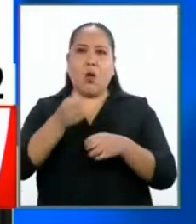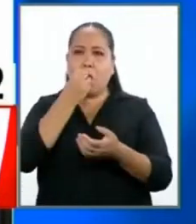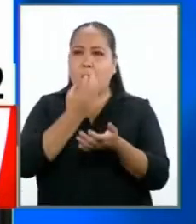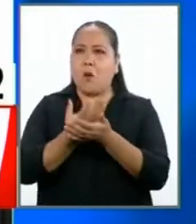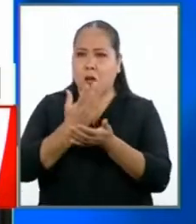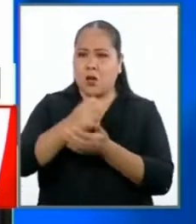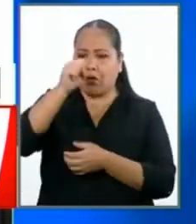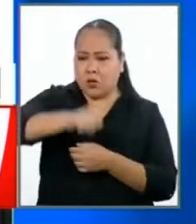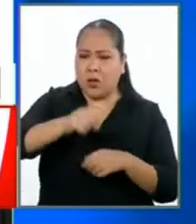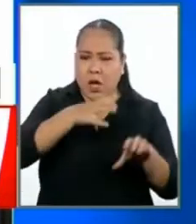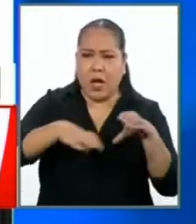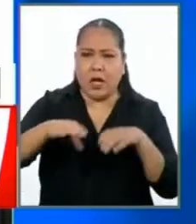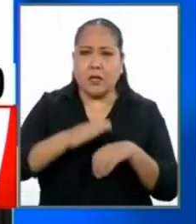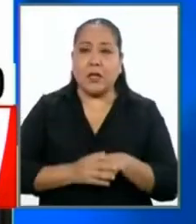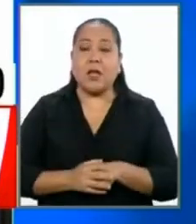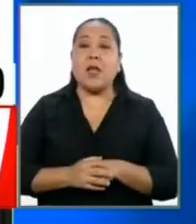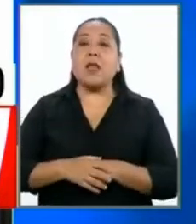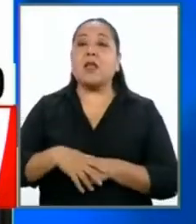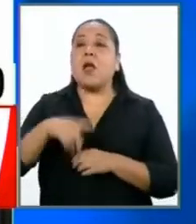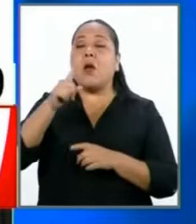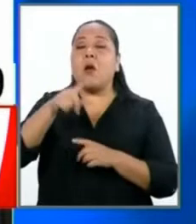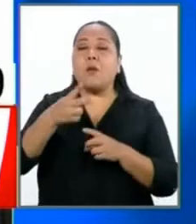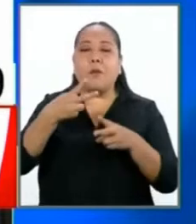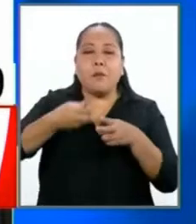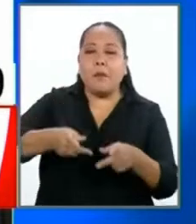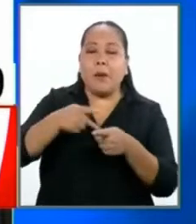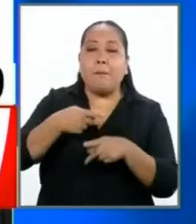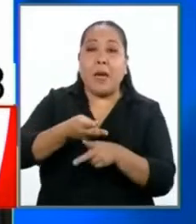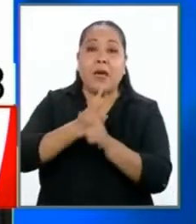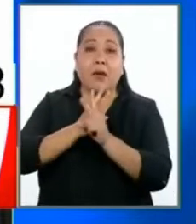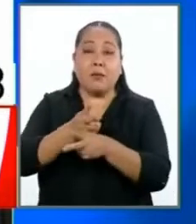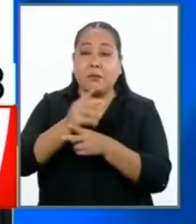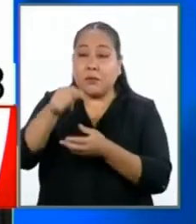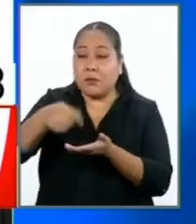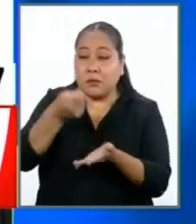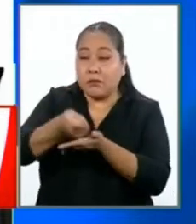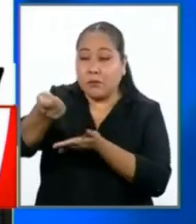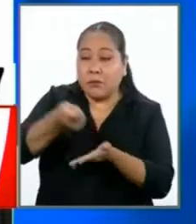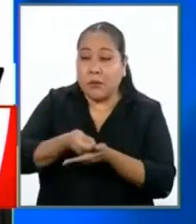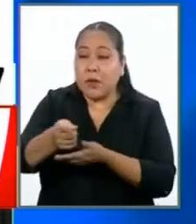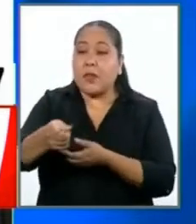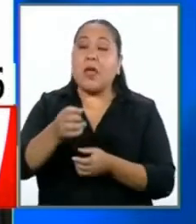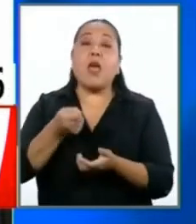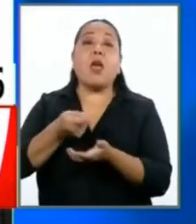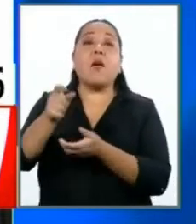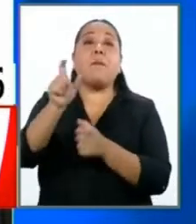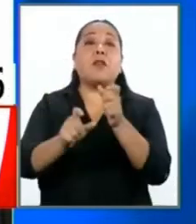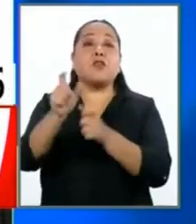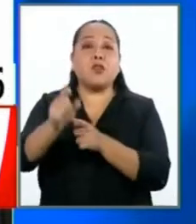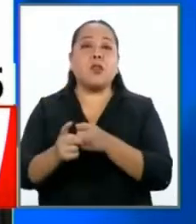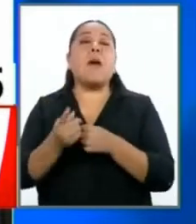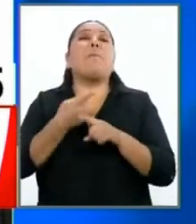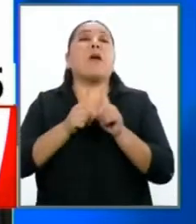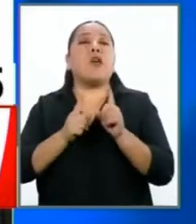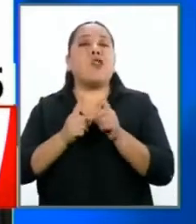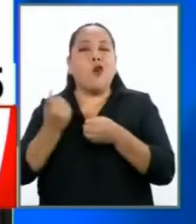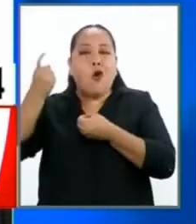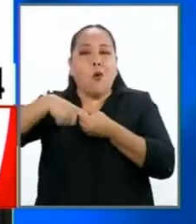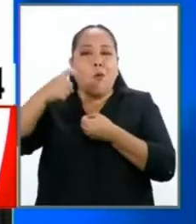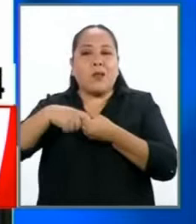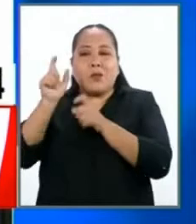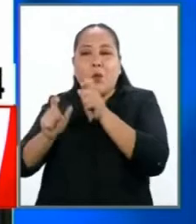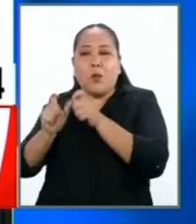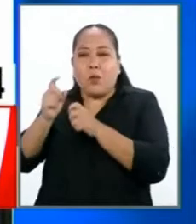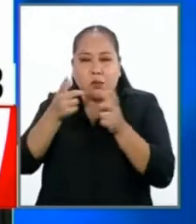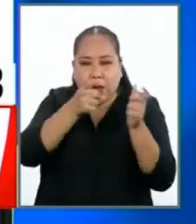bueno, hay que hacerlo. Y las licitaciones públicas con participación ciudadana. Ahora último, hasta